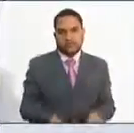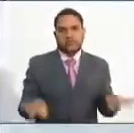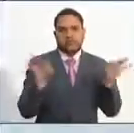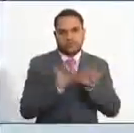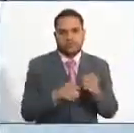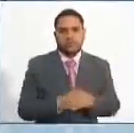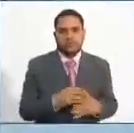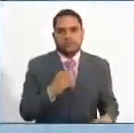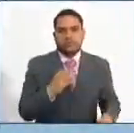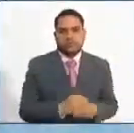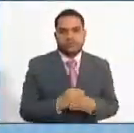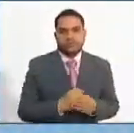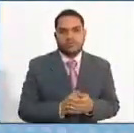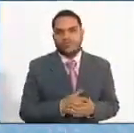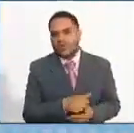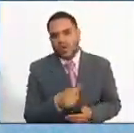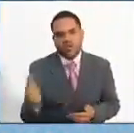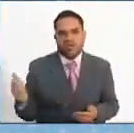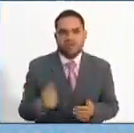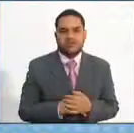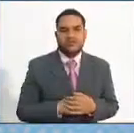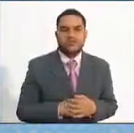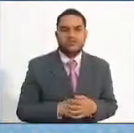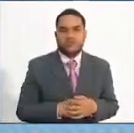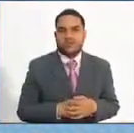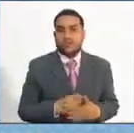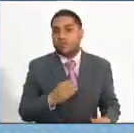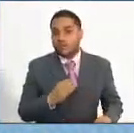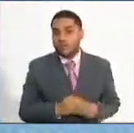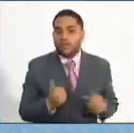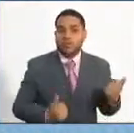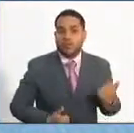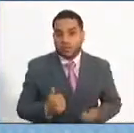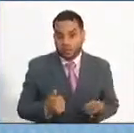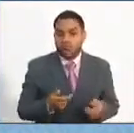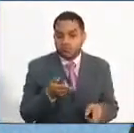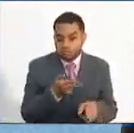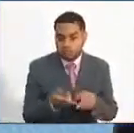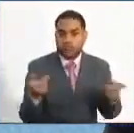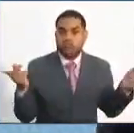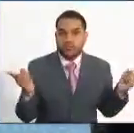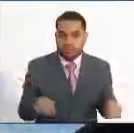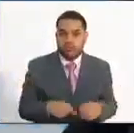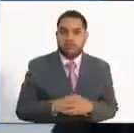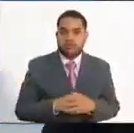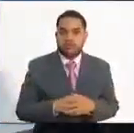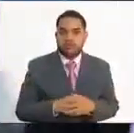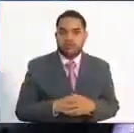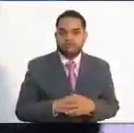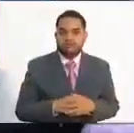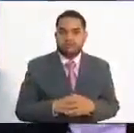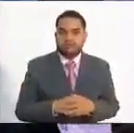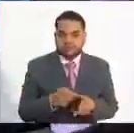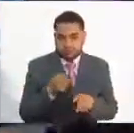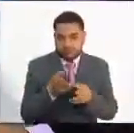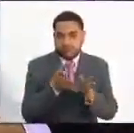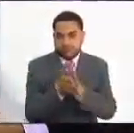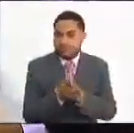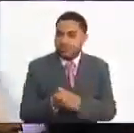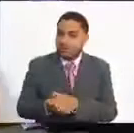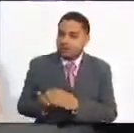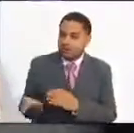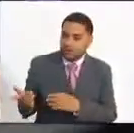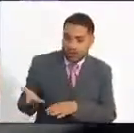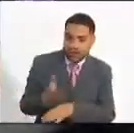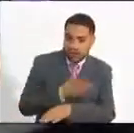otras que estamos trabajando actualmente y las que vienen, que, obviamente, más adelante entraremos a detallar. De acuerdo con su valoración,